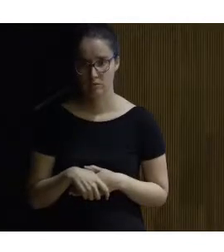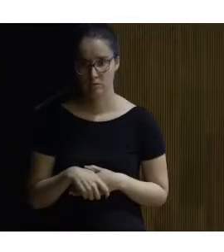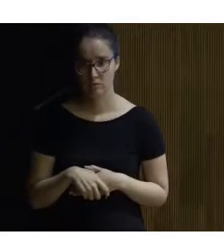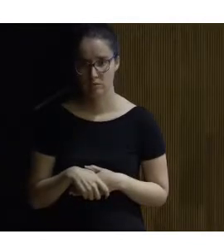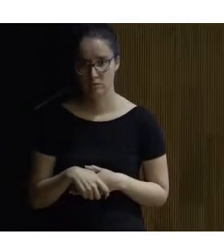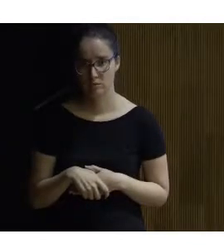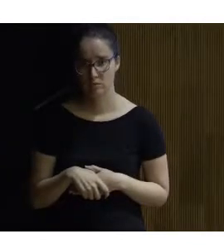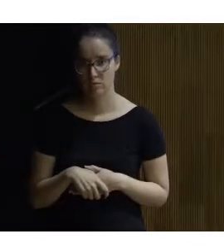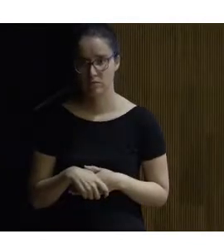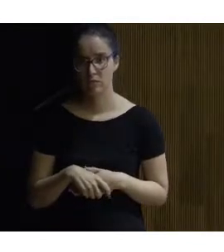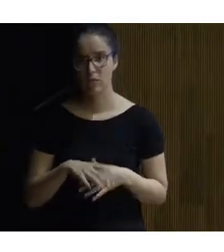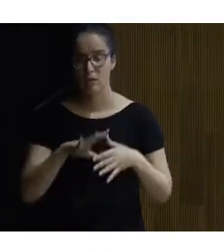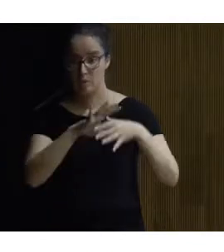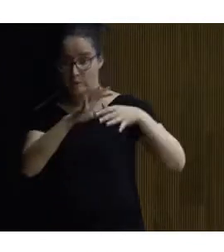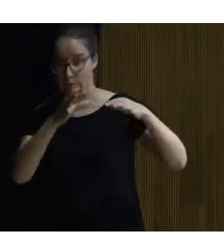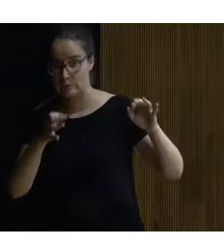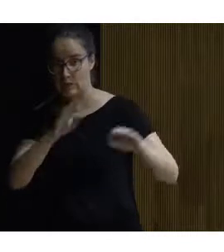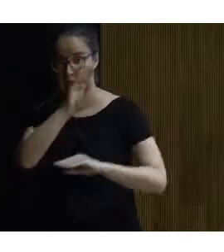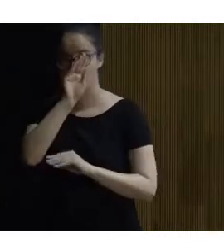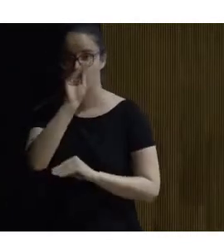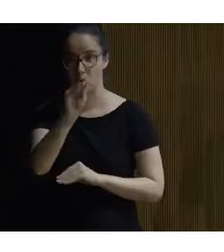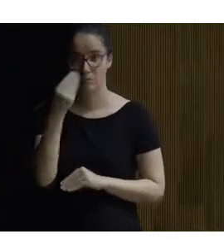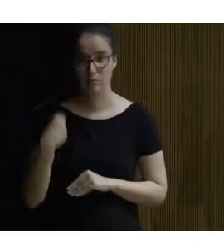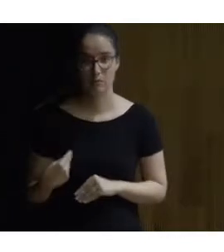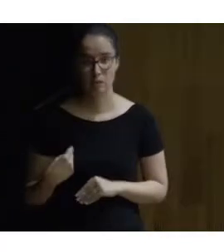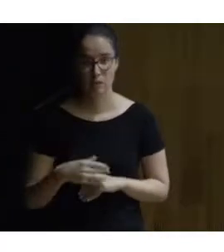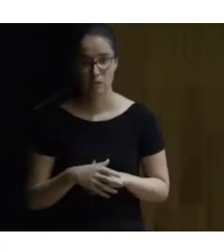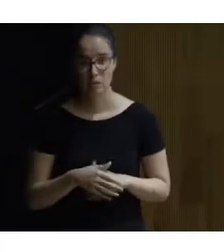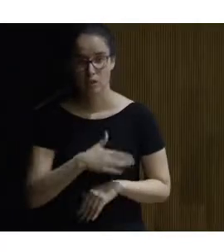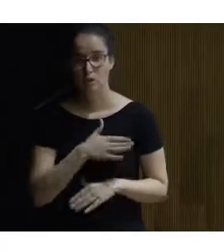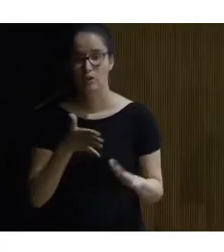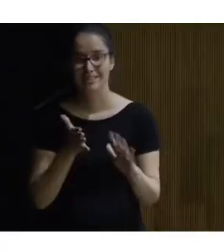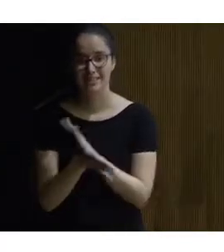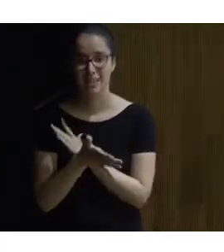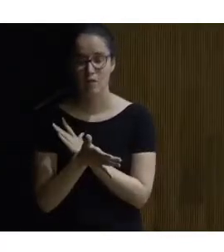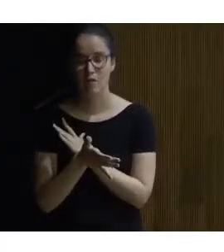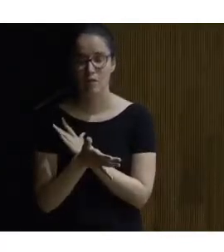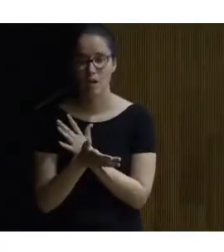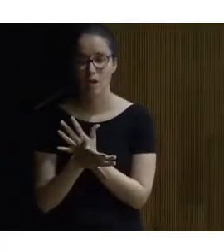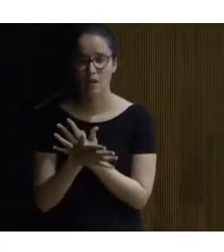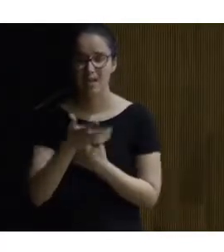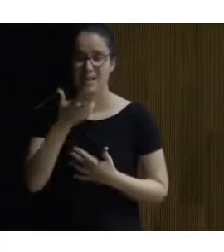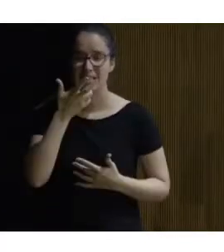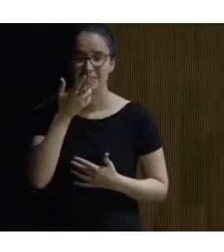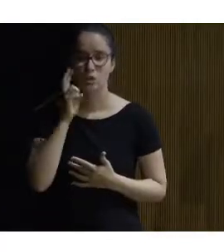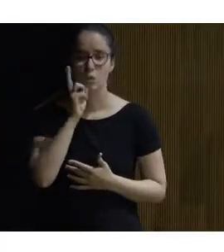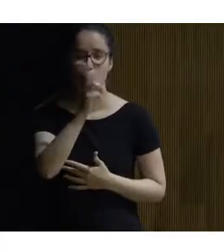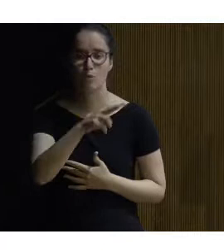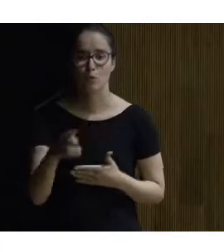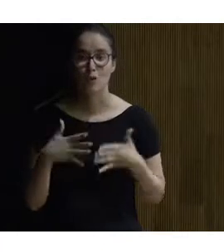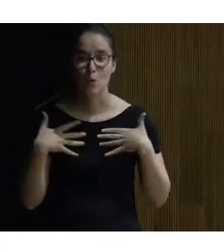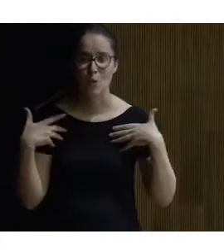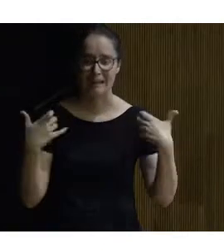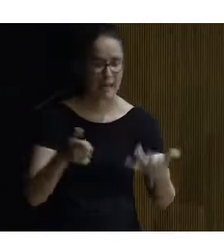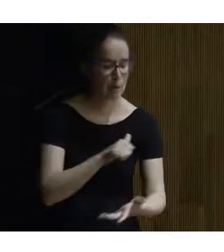en el hilo de esta pregunta también para Mercé esto quiere decir que si un museo cualquiera ya